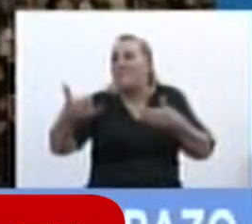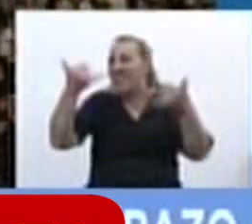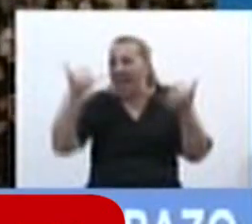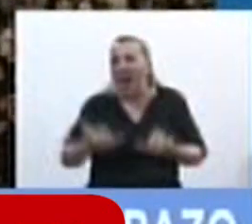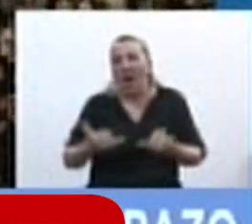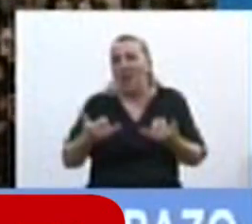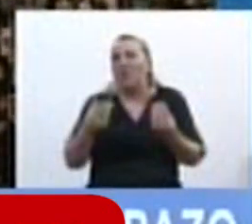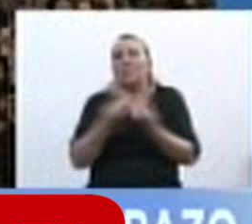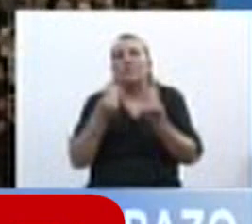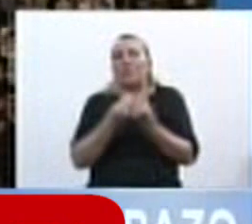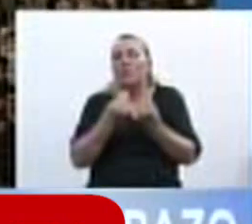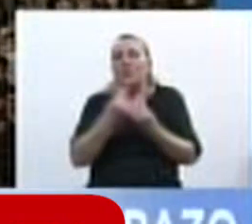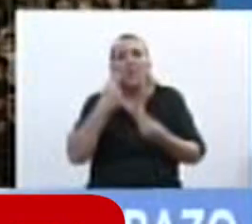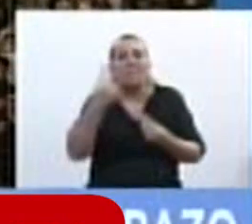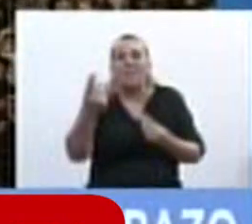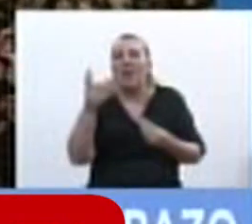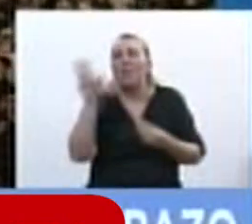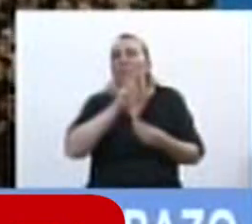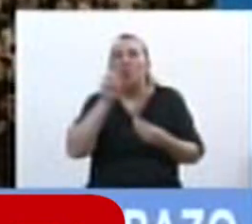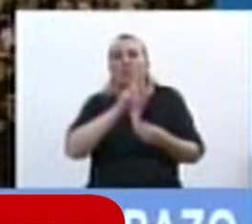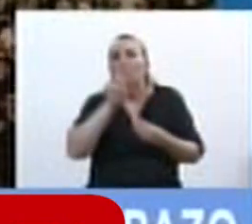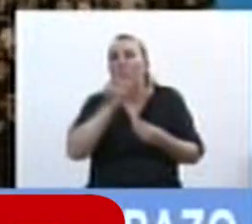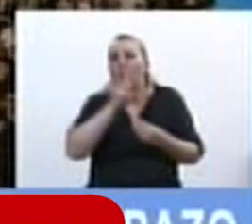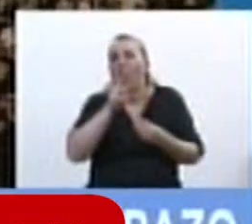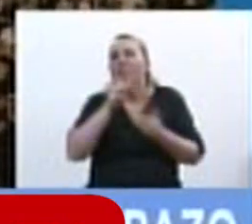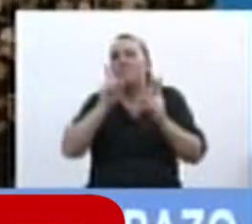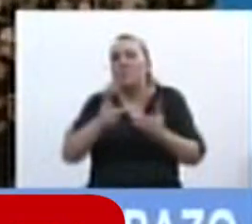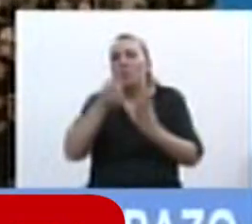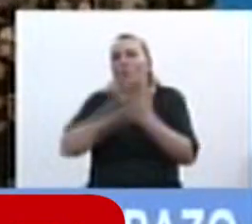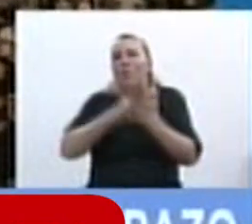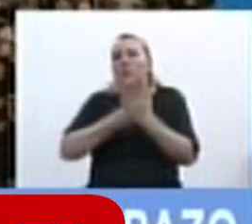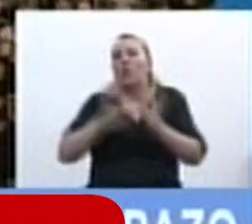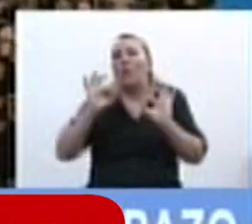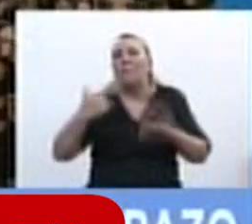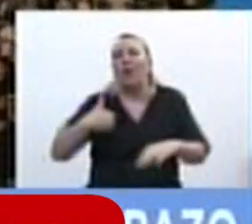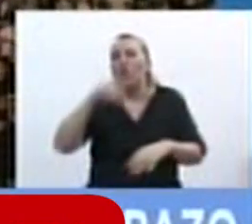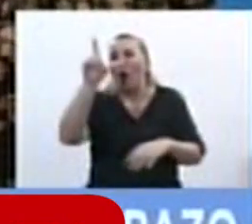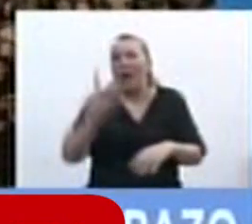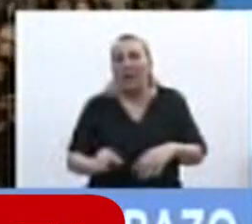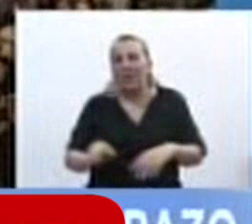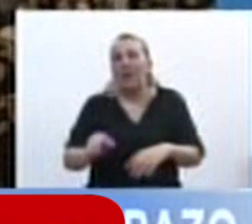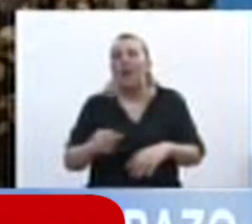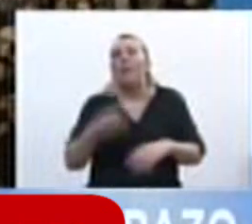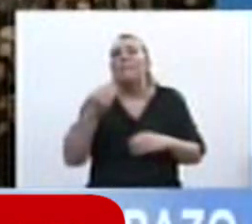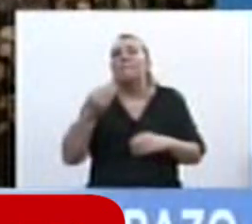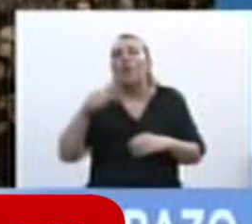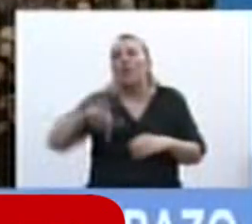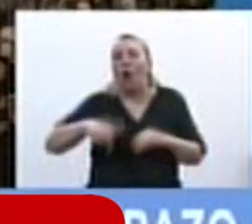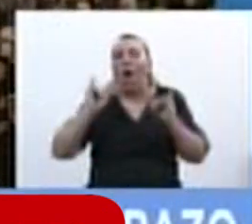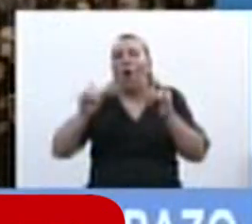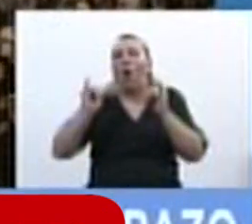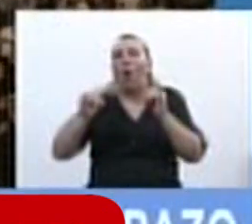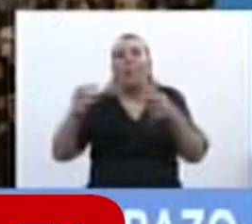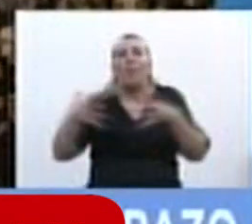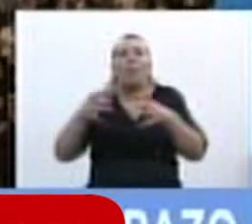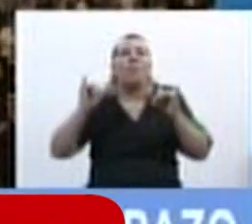cientos de miles de mujeres que llevaron adelante esta lucha en todo el territorio nacional, porque hay una generación de jóvenes